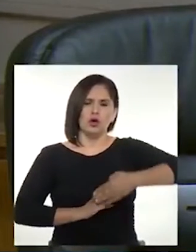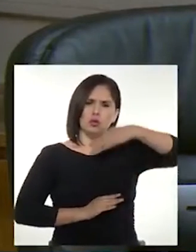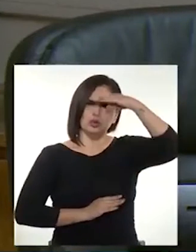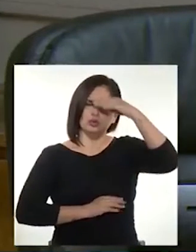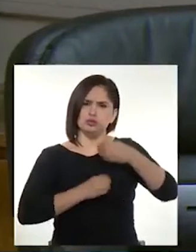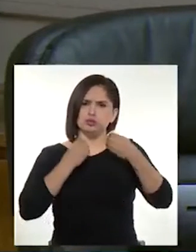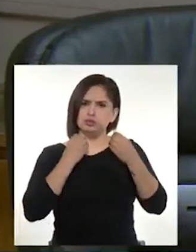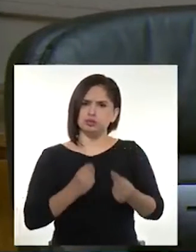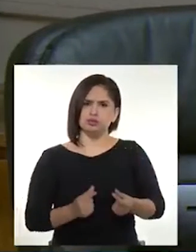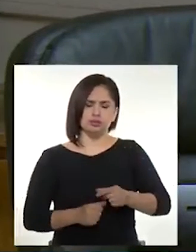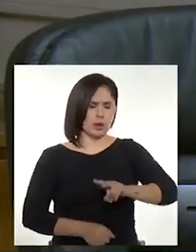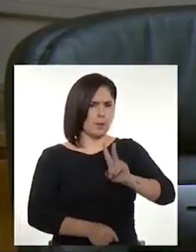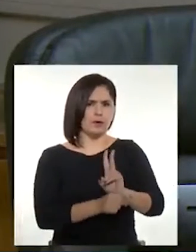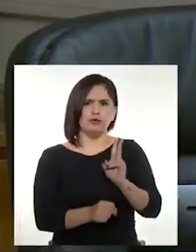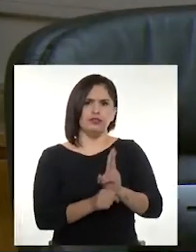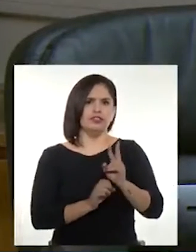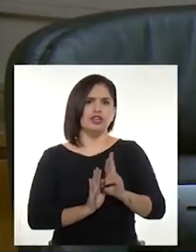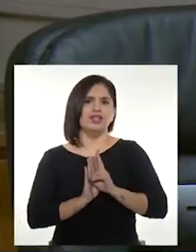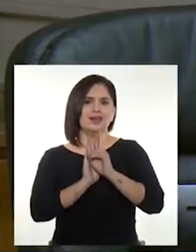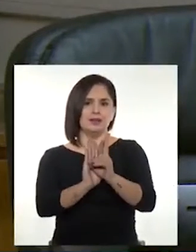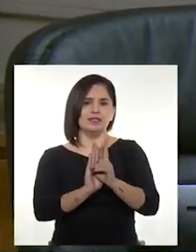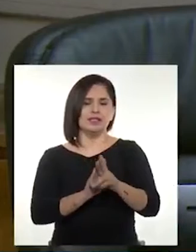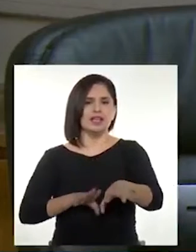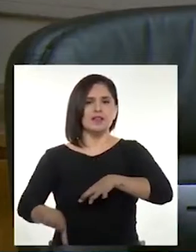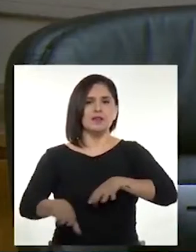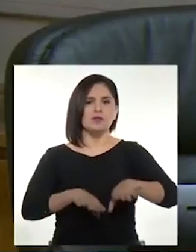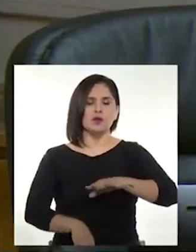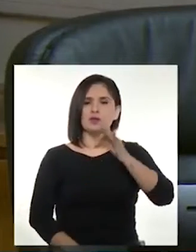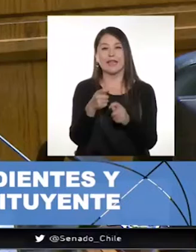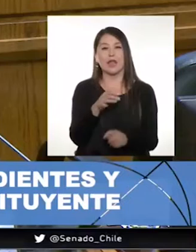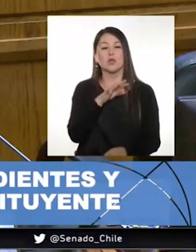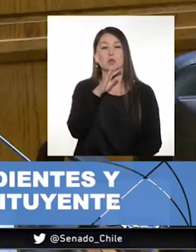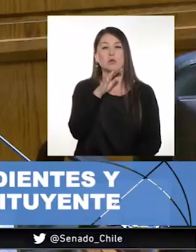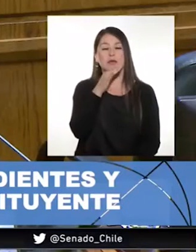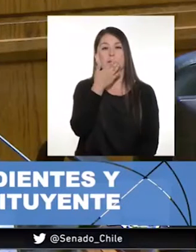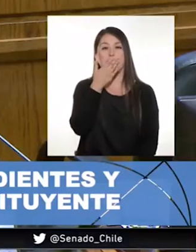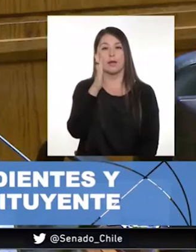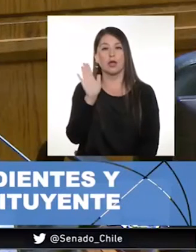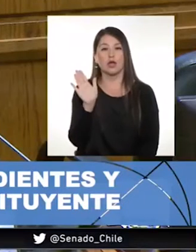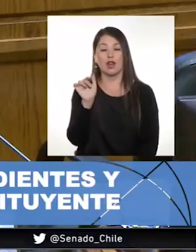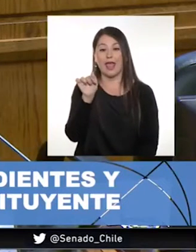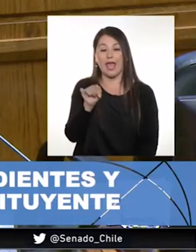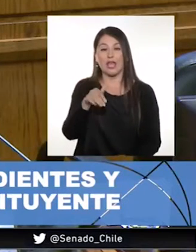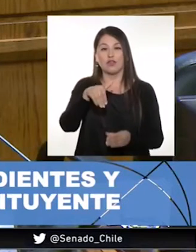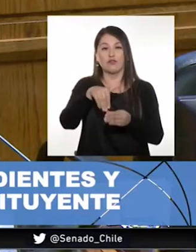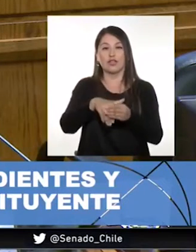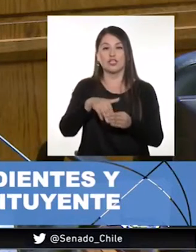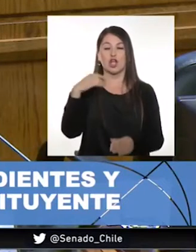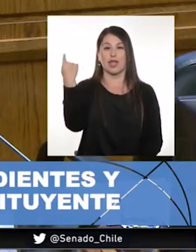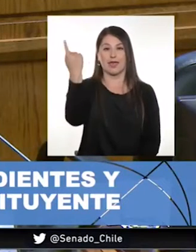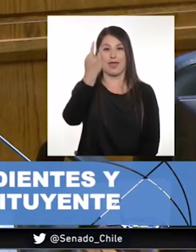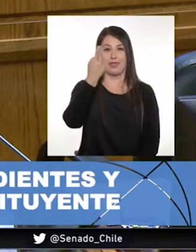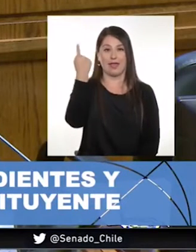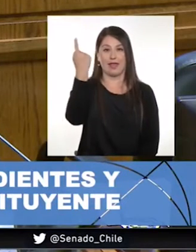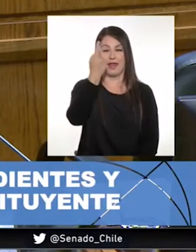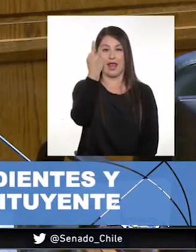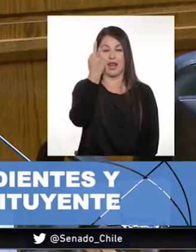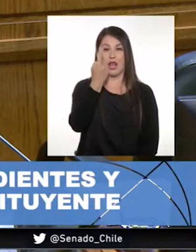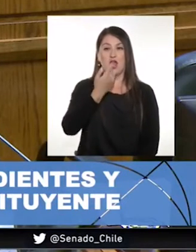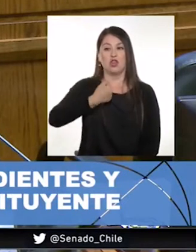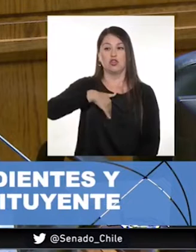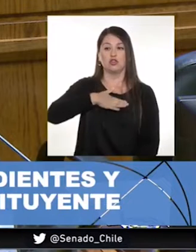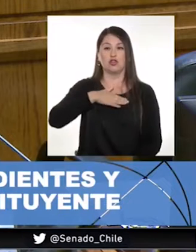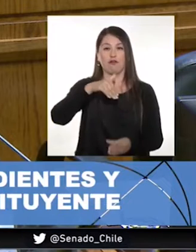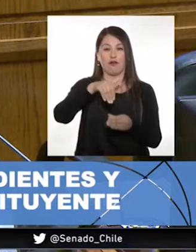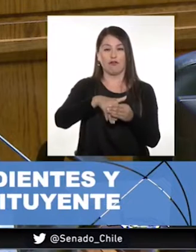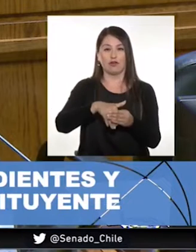cambios antes del martes de la siguiente semana, cuando volverá a pasar al Pleno. Esta unanimidad, de la que no había registro, permitió vislumbrar